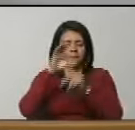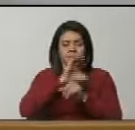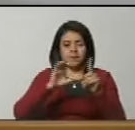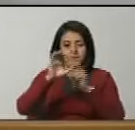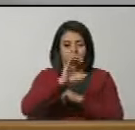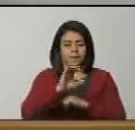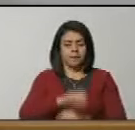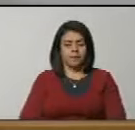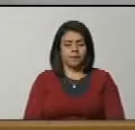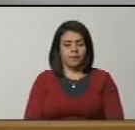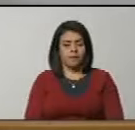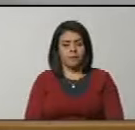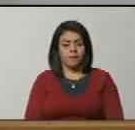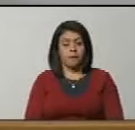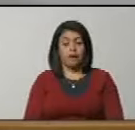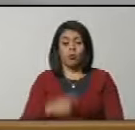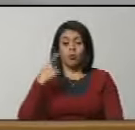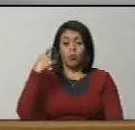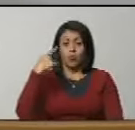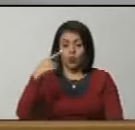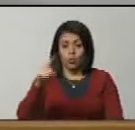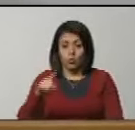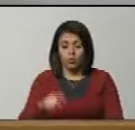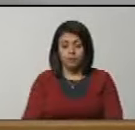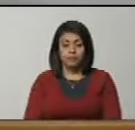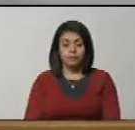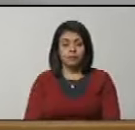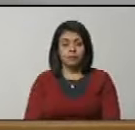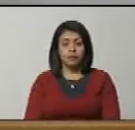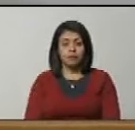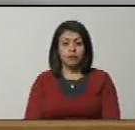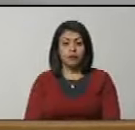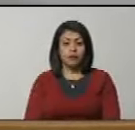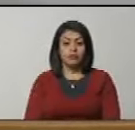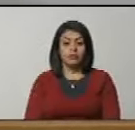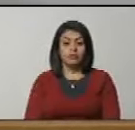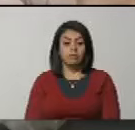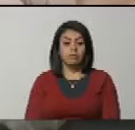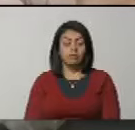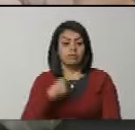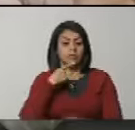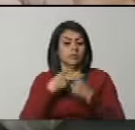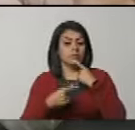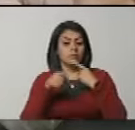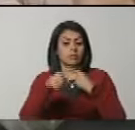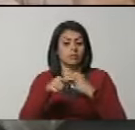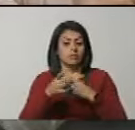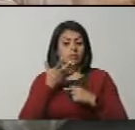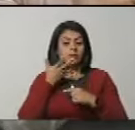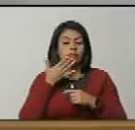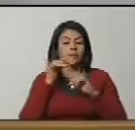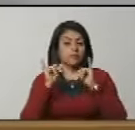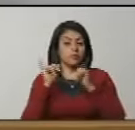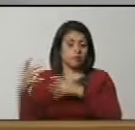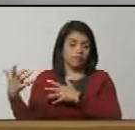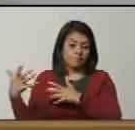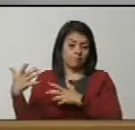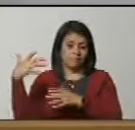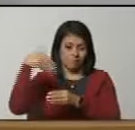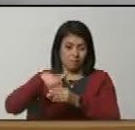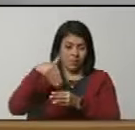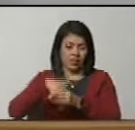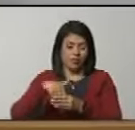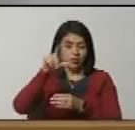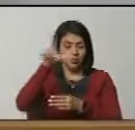hubo, quienes tuvieron el descaro, en plena batalla electoral